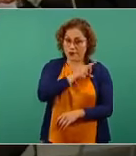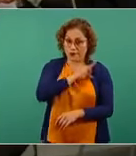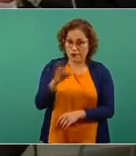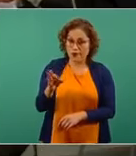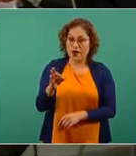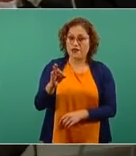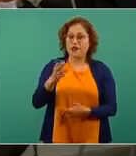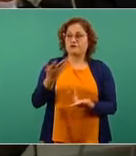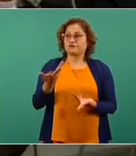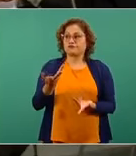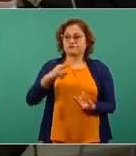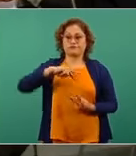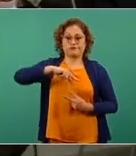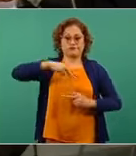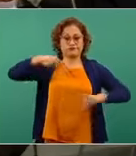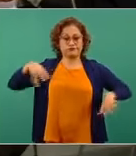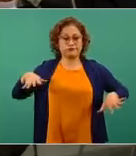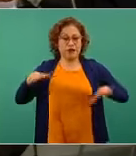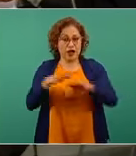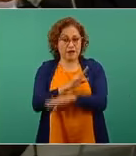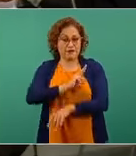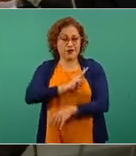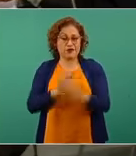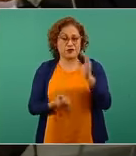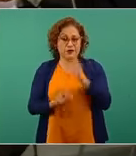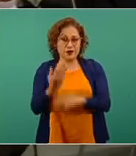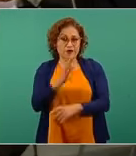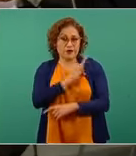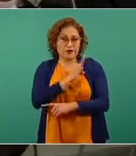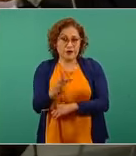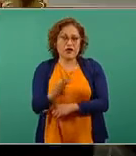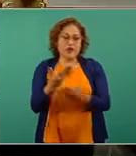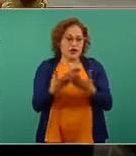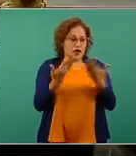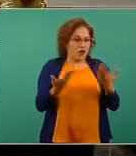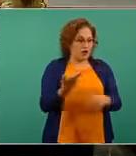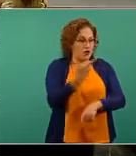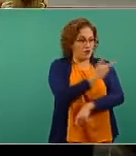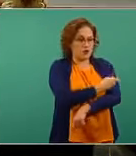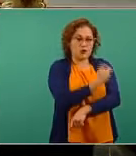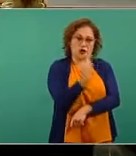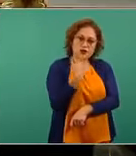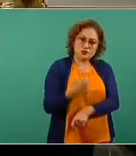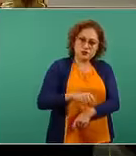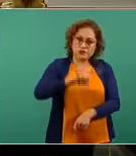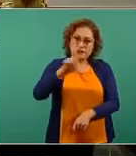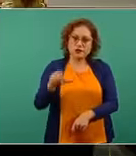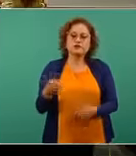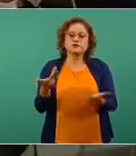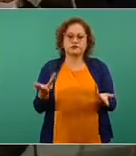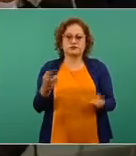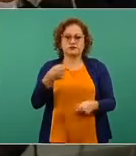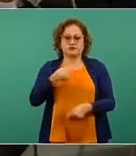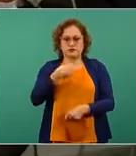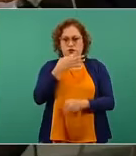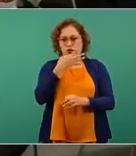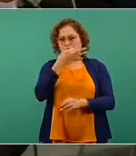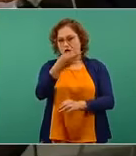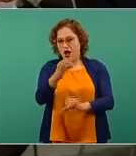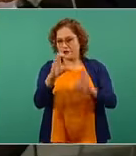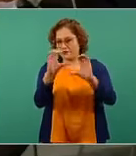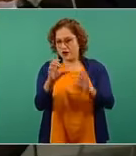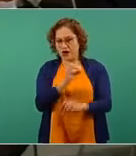y que pudiera poner en riesgo las vacunas actuales. Y lo hago con la intención no de espantar, pero sí de